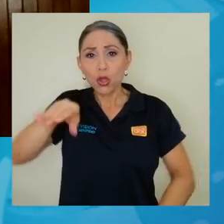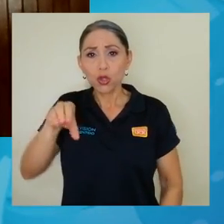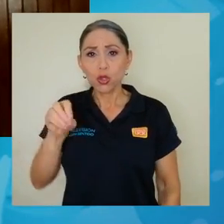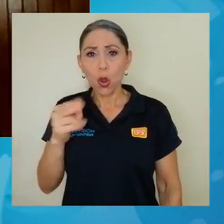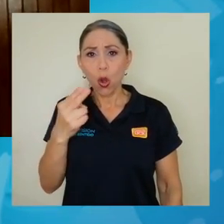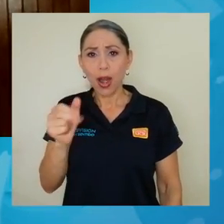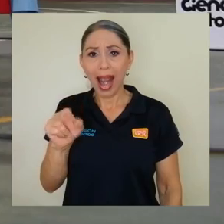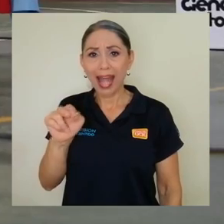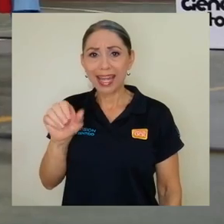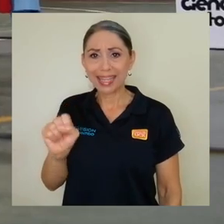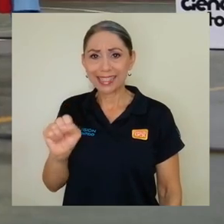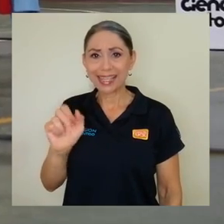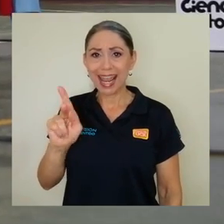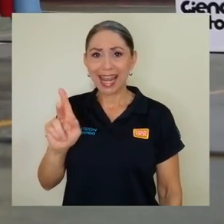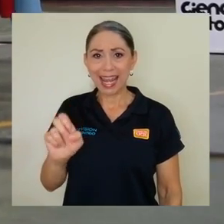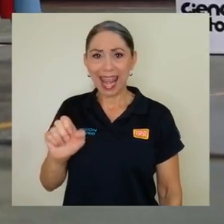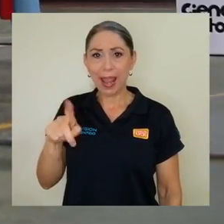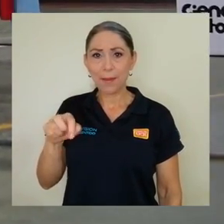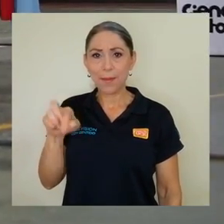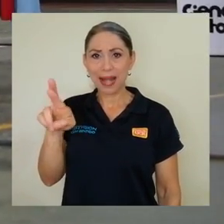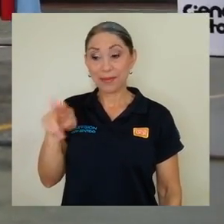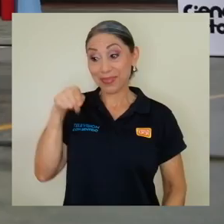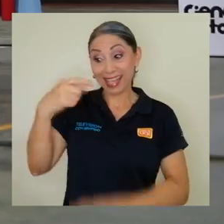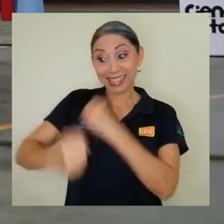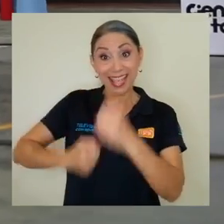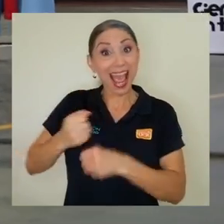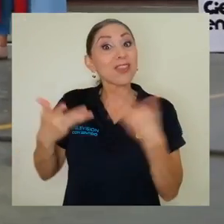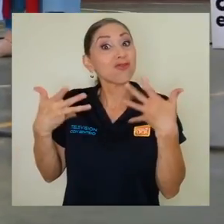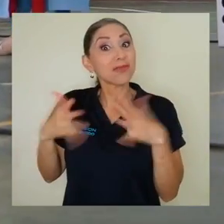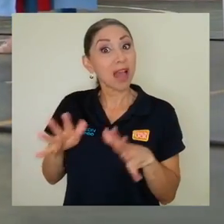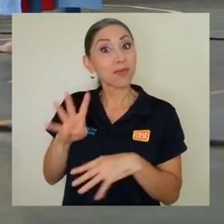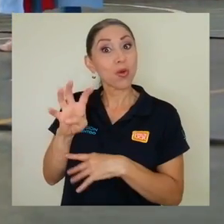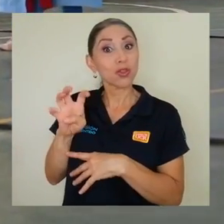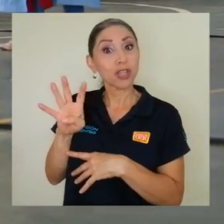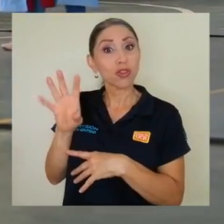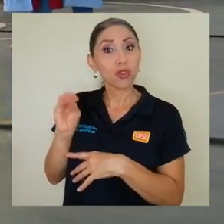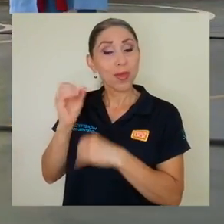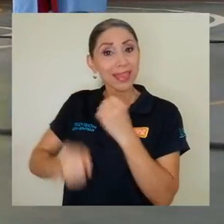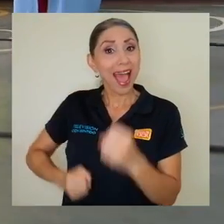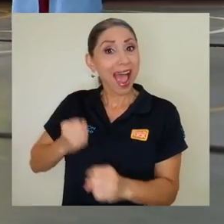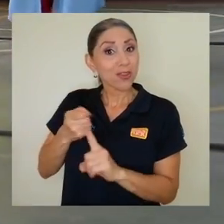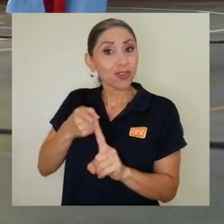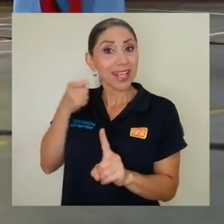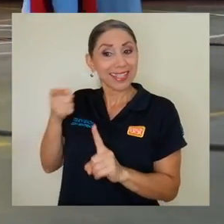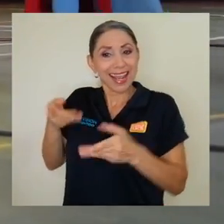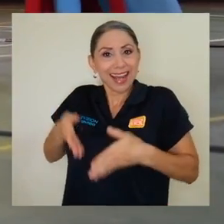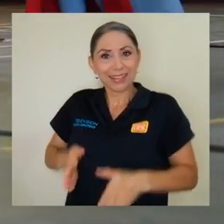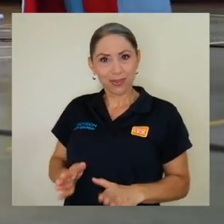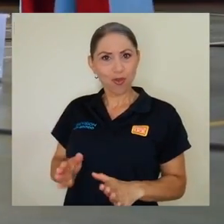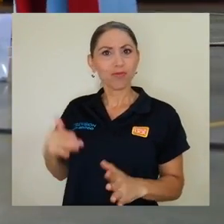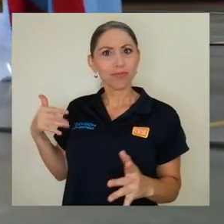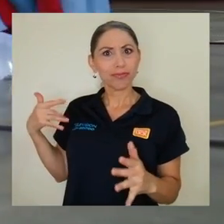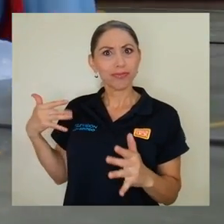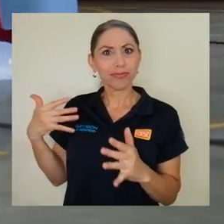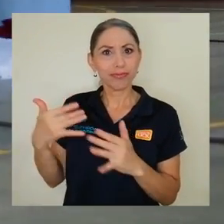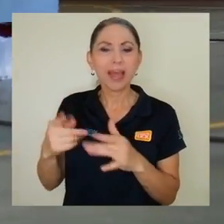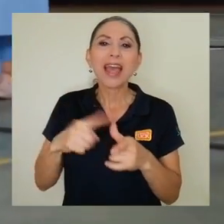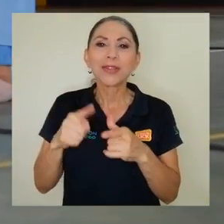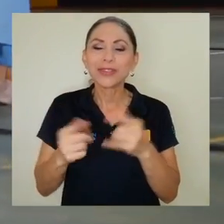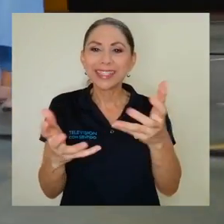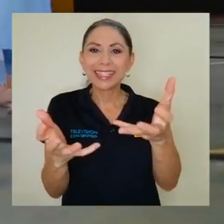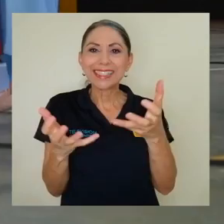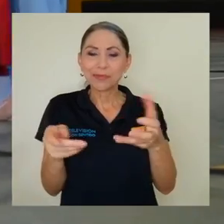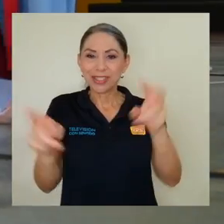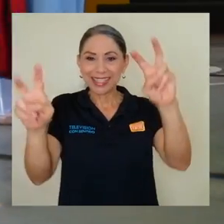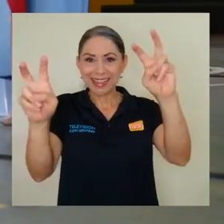Kepler. Este año precisamente se cumplen 450 años de su nacimiento entonces quisimos